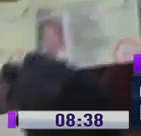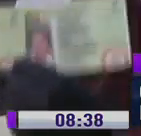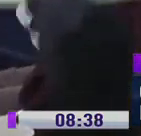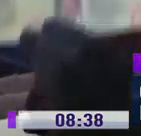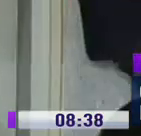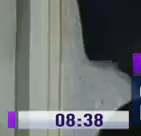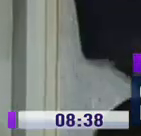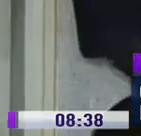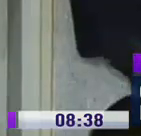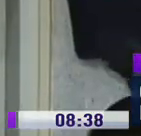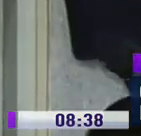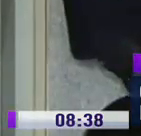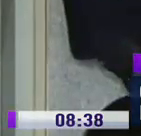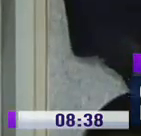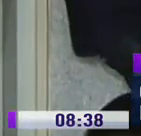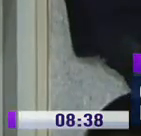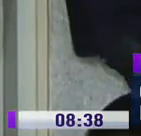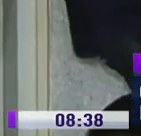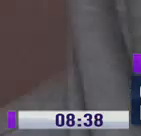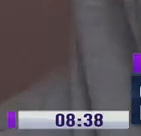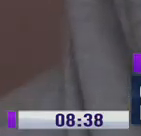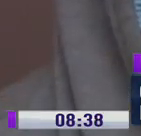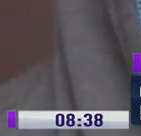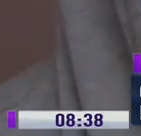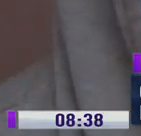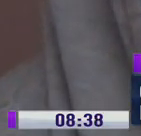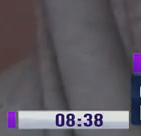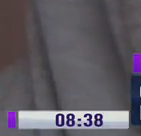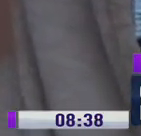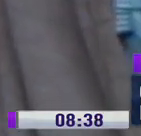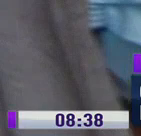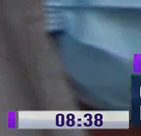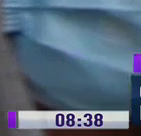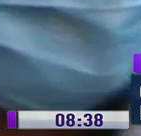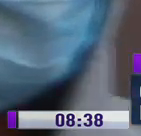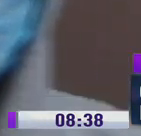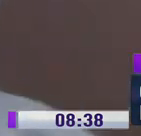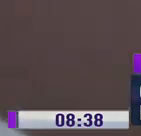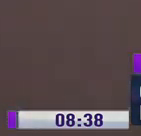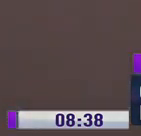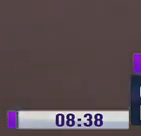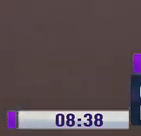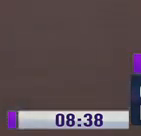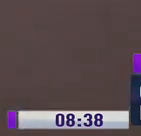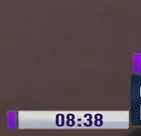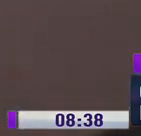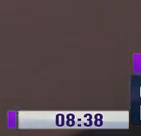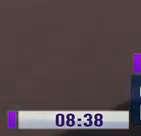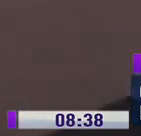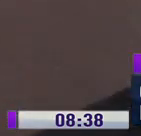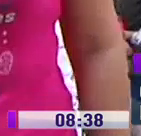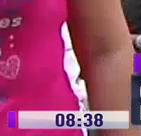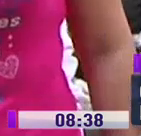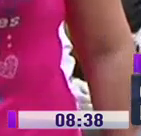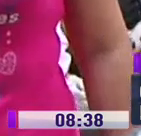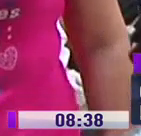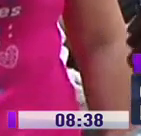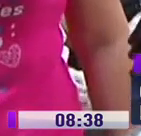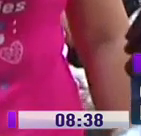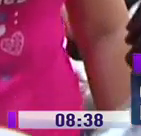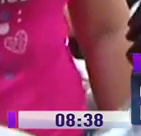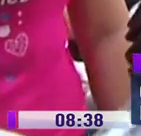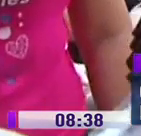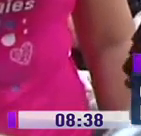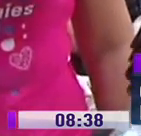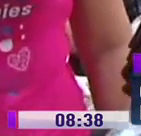por hospitales quienes alcanzaron a llevar a sus familiares a diferentes sanatorios. Aquí se encontraron con otras noticias. Mi padre